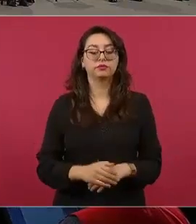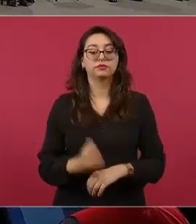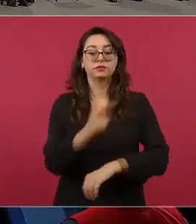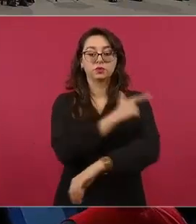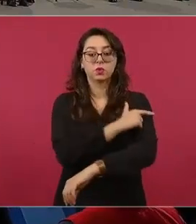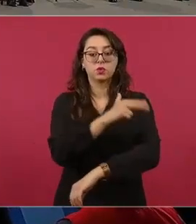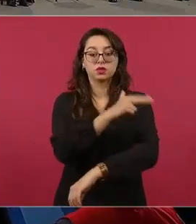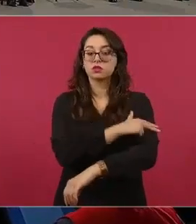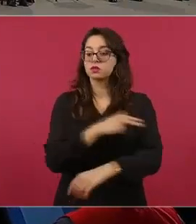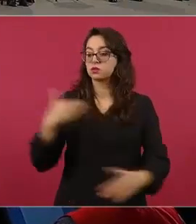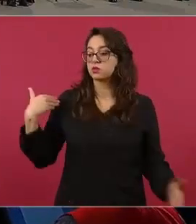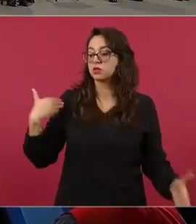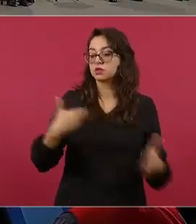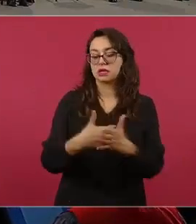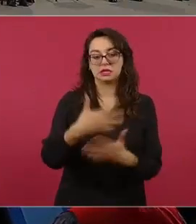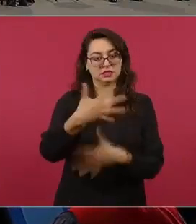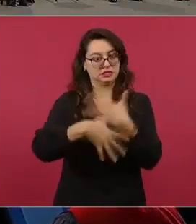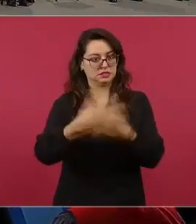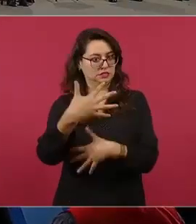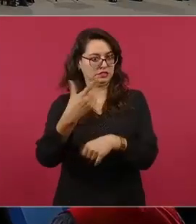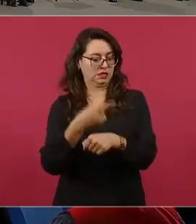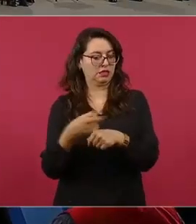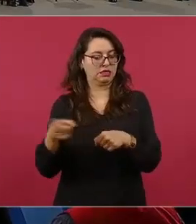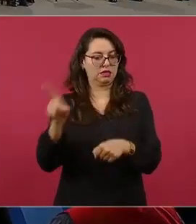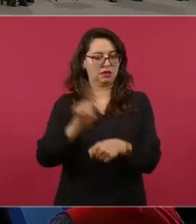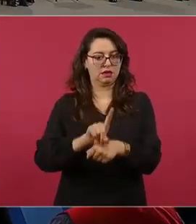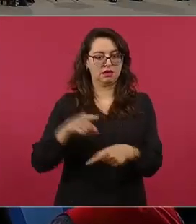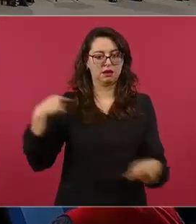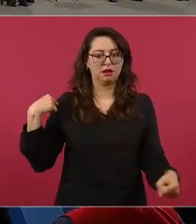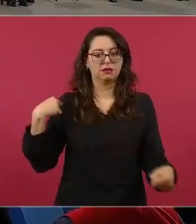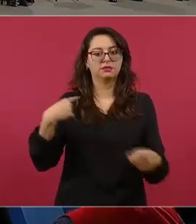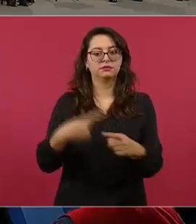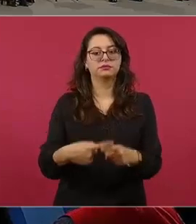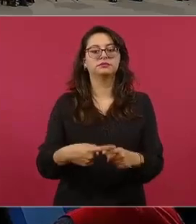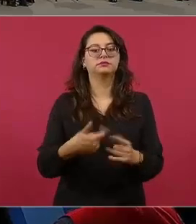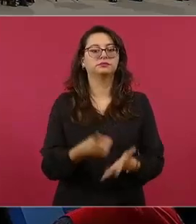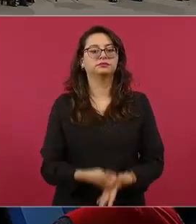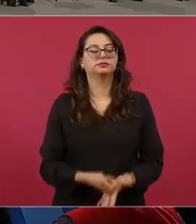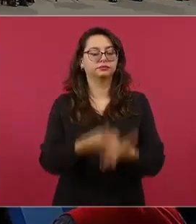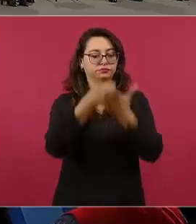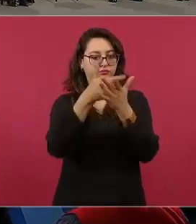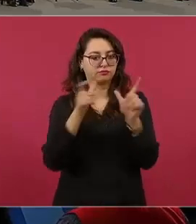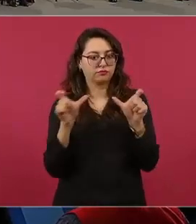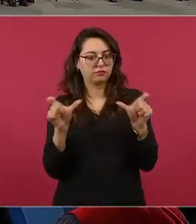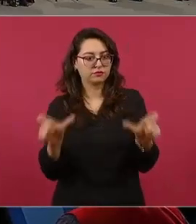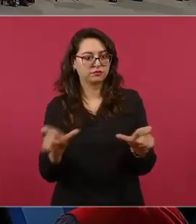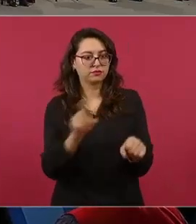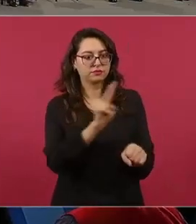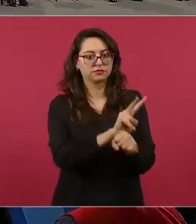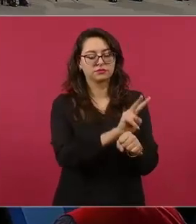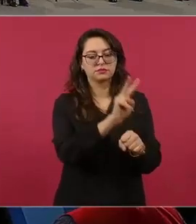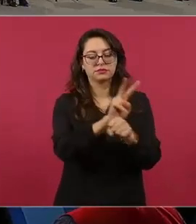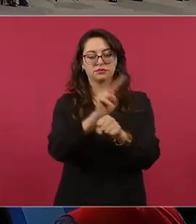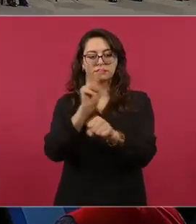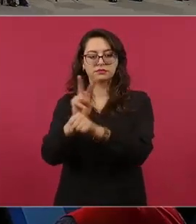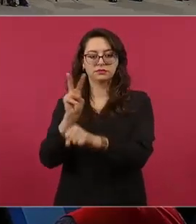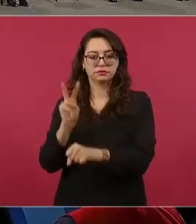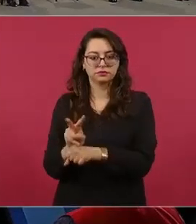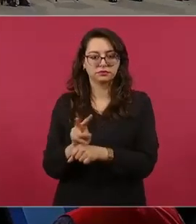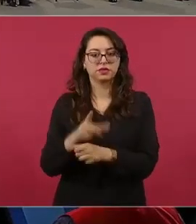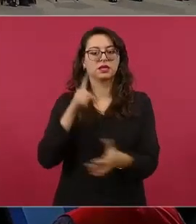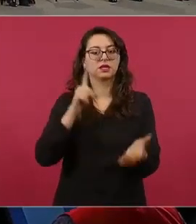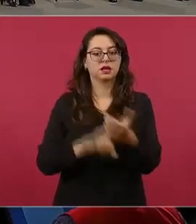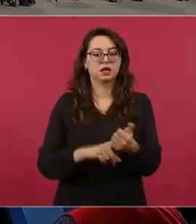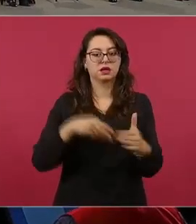periodo de 16 al 29 de mayo proporcionó seguridad o continúa proporcionando seguridad al metro,